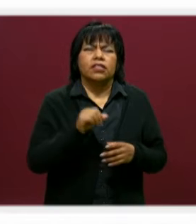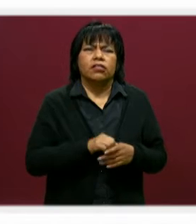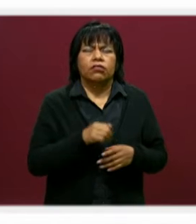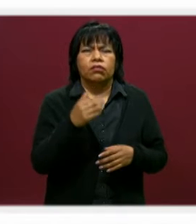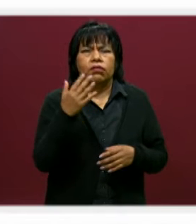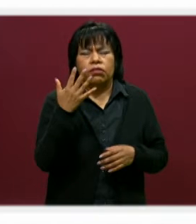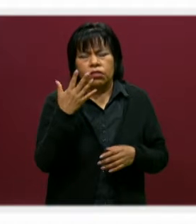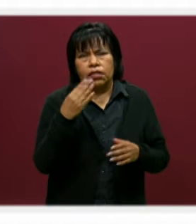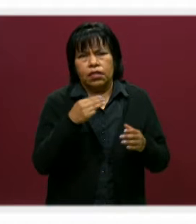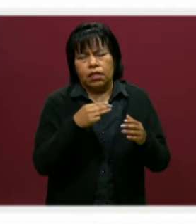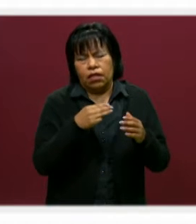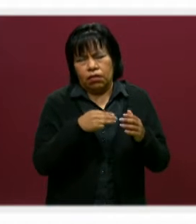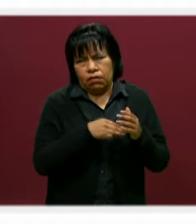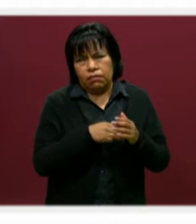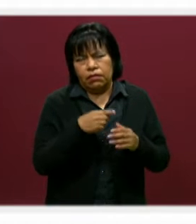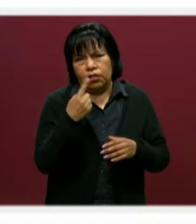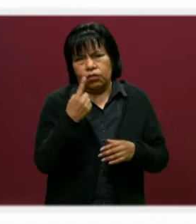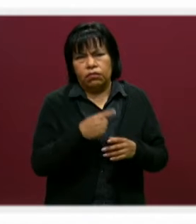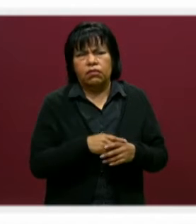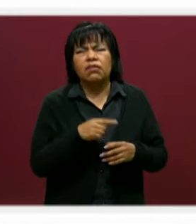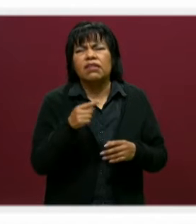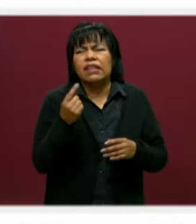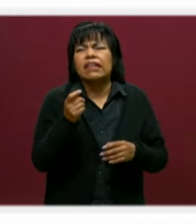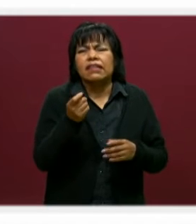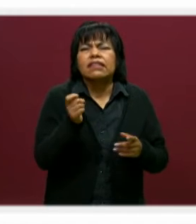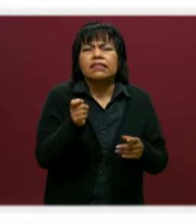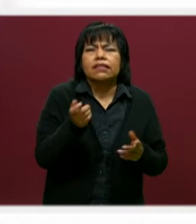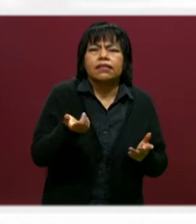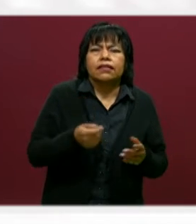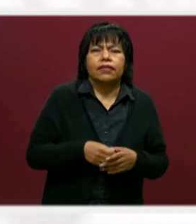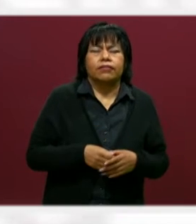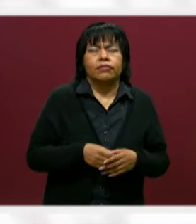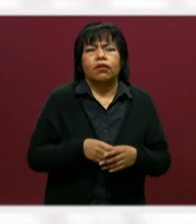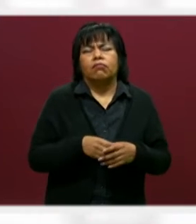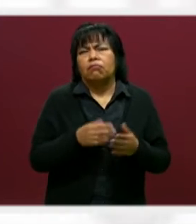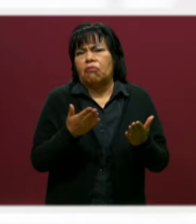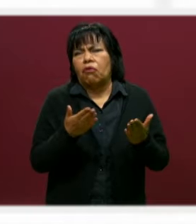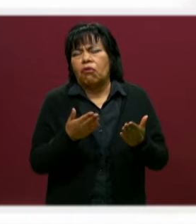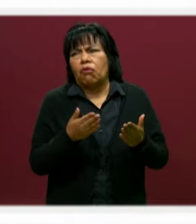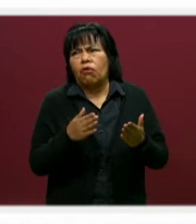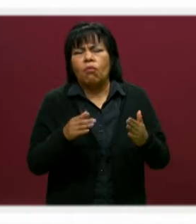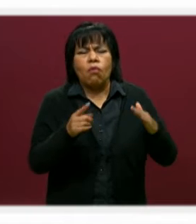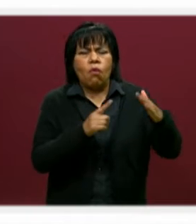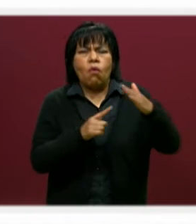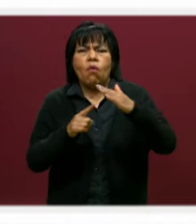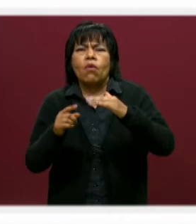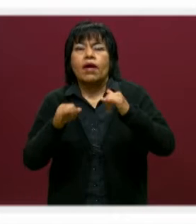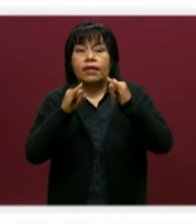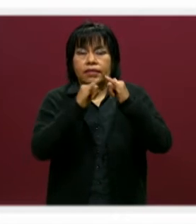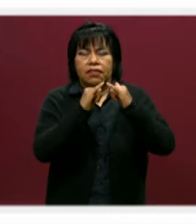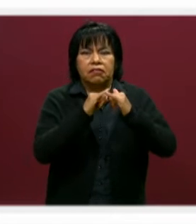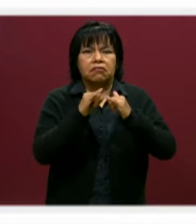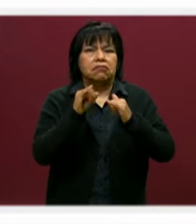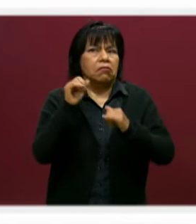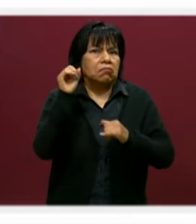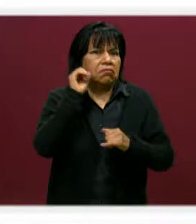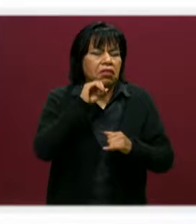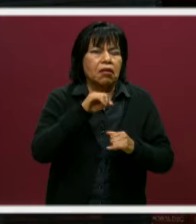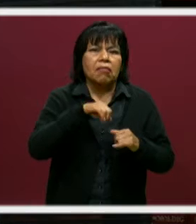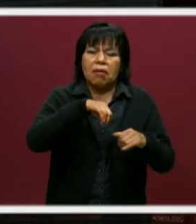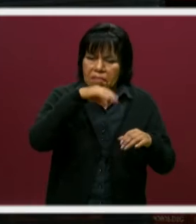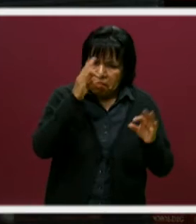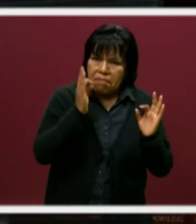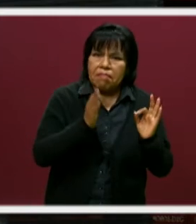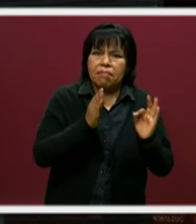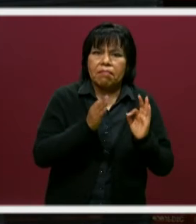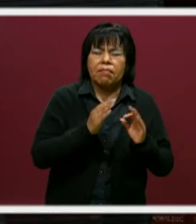refieren? Tienen que ver con el ambiente, con el uso de energías, con una institución comprometida con